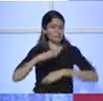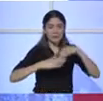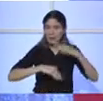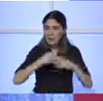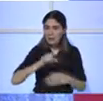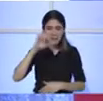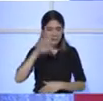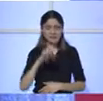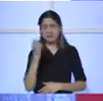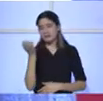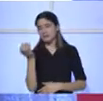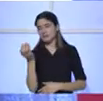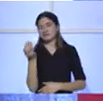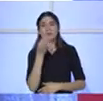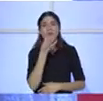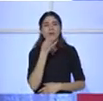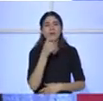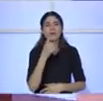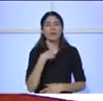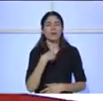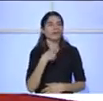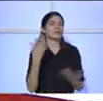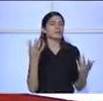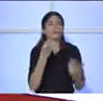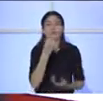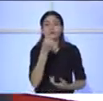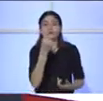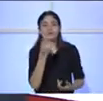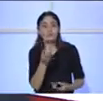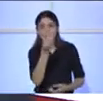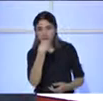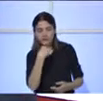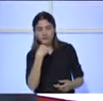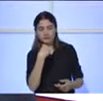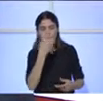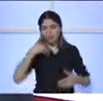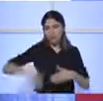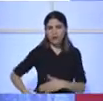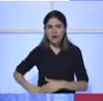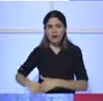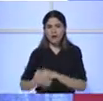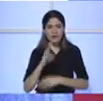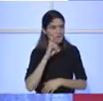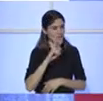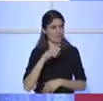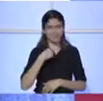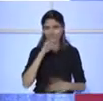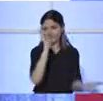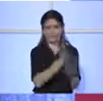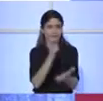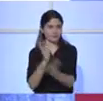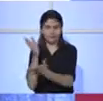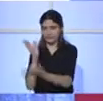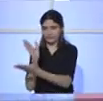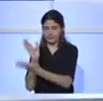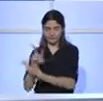O sea, cada centavo que es de la República del Paraguay, que es de la gente, nosotros los vamos a cuidar. Eso que no le quepa la menor